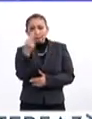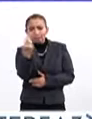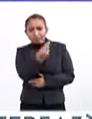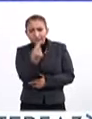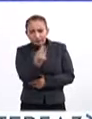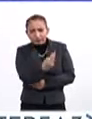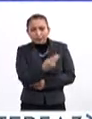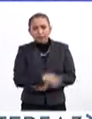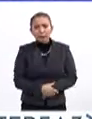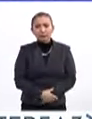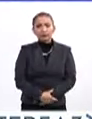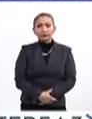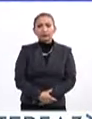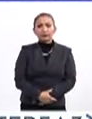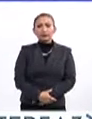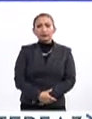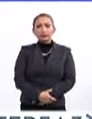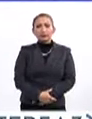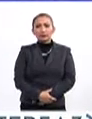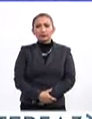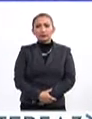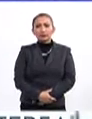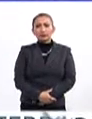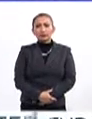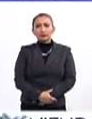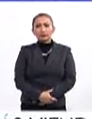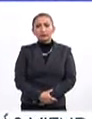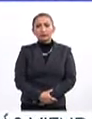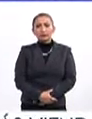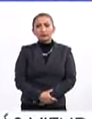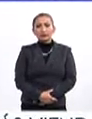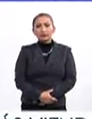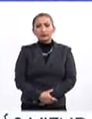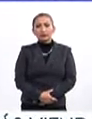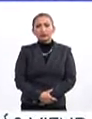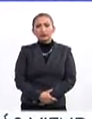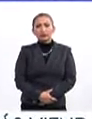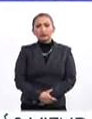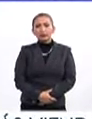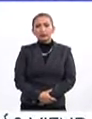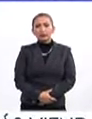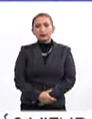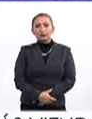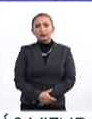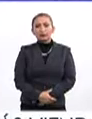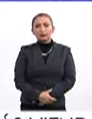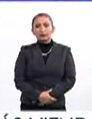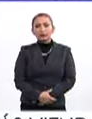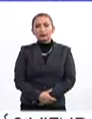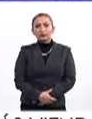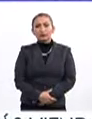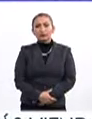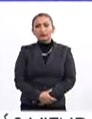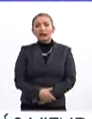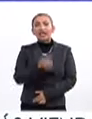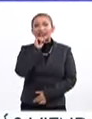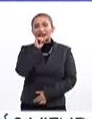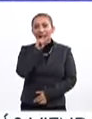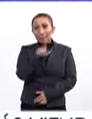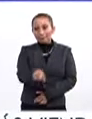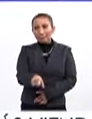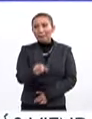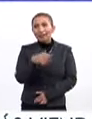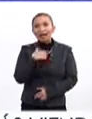van a ser